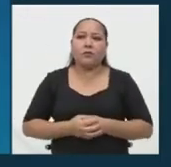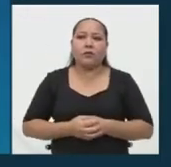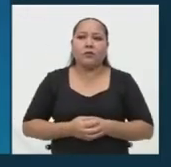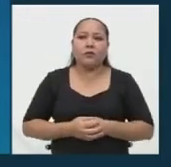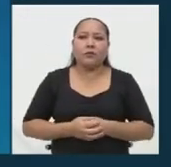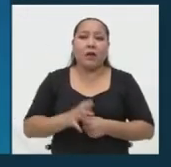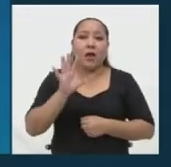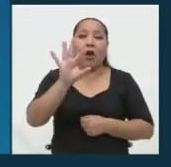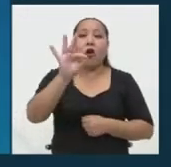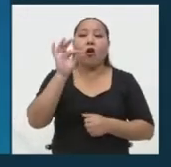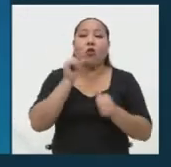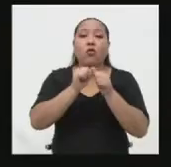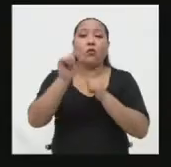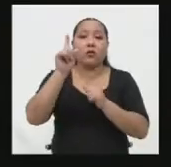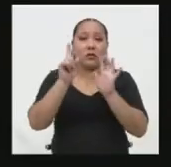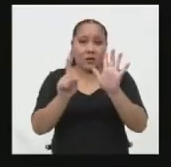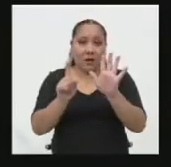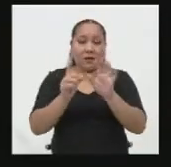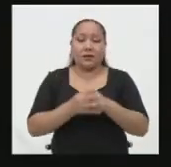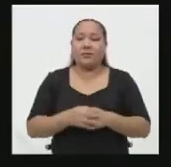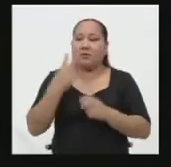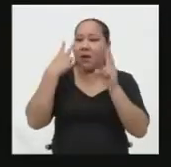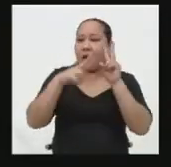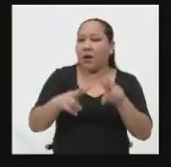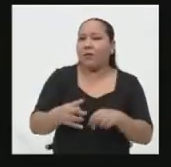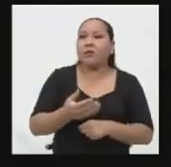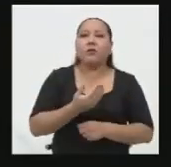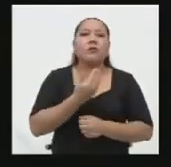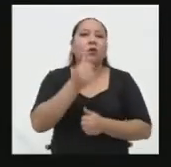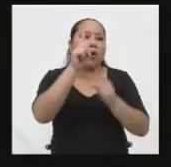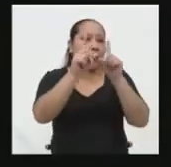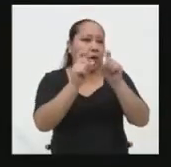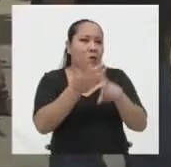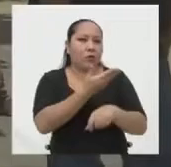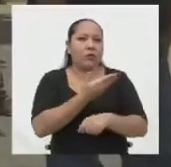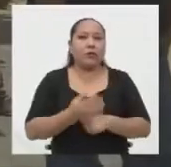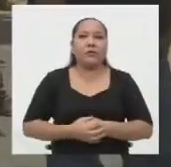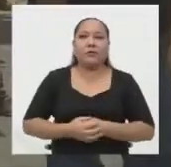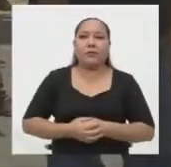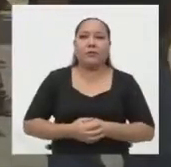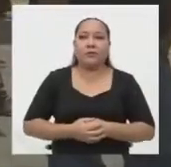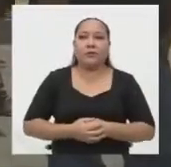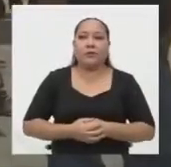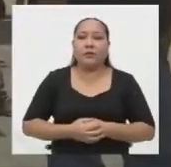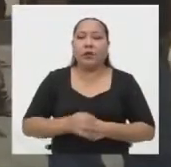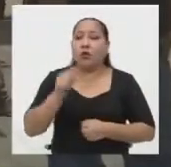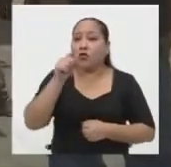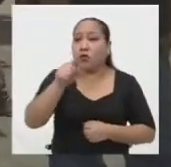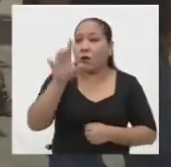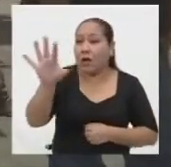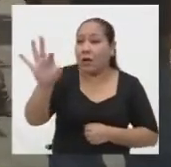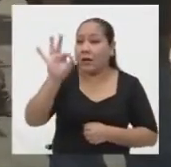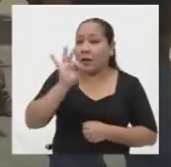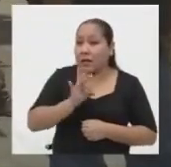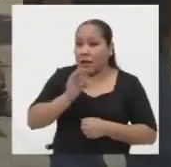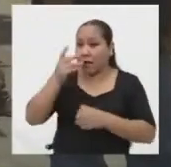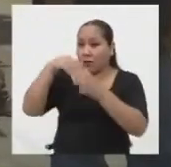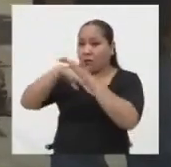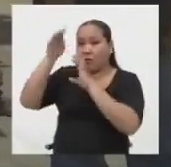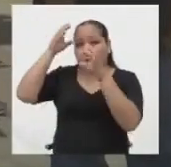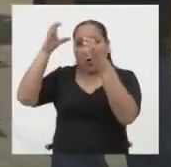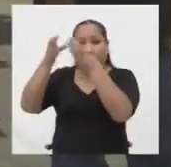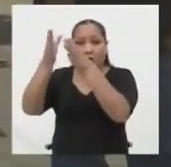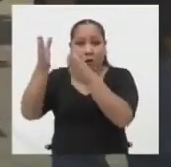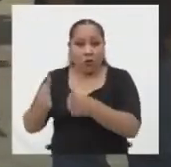El 6. El 6. Veamos entonces la pregunta. Adelante. Si usted es elegido congresista,